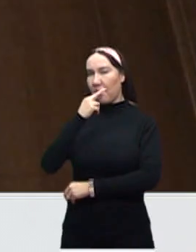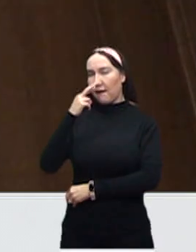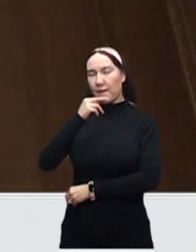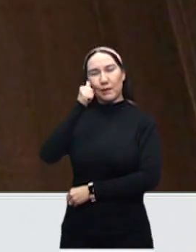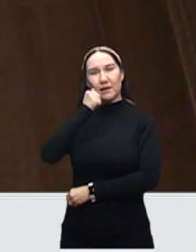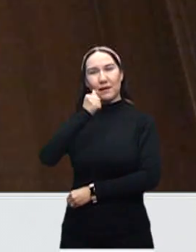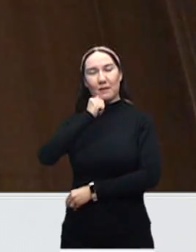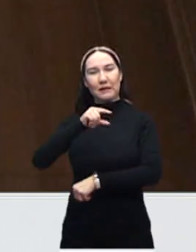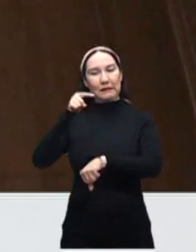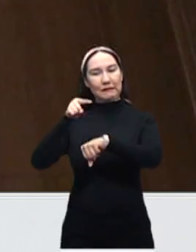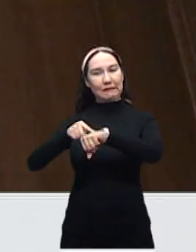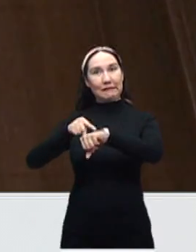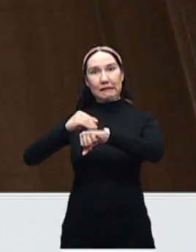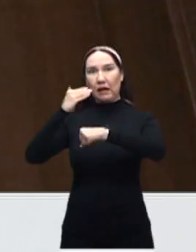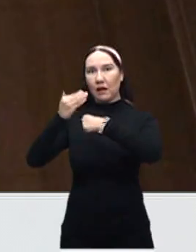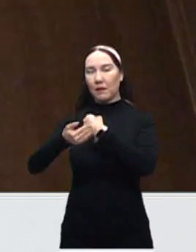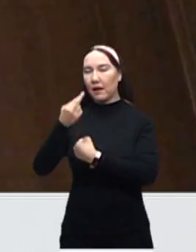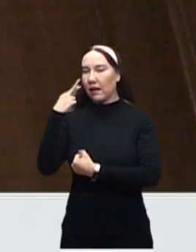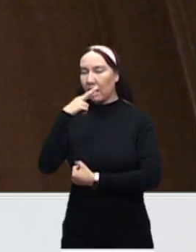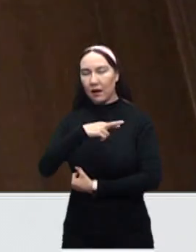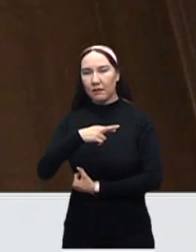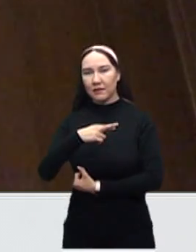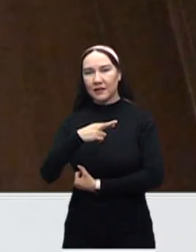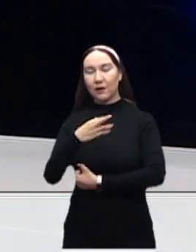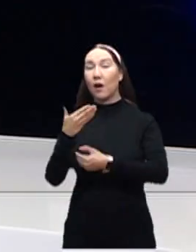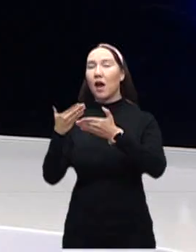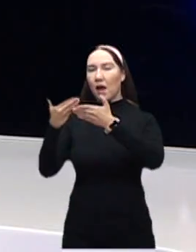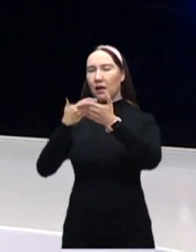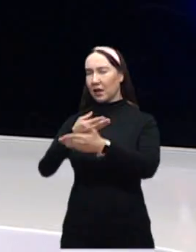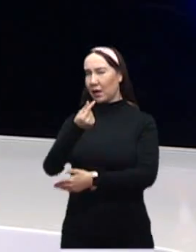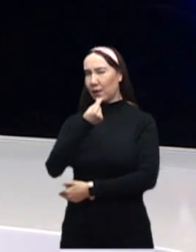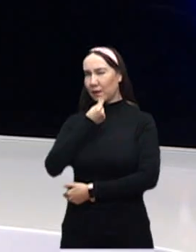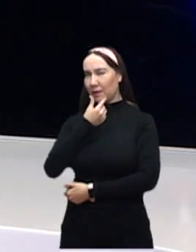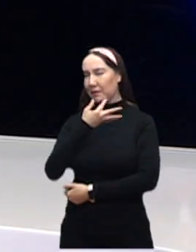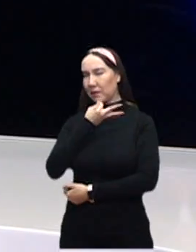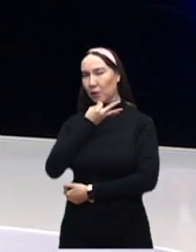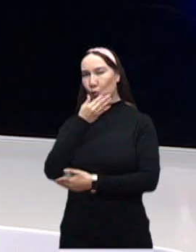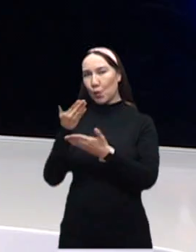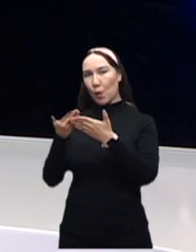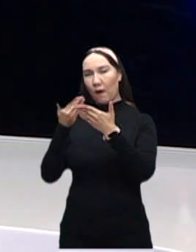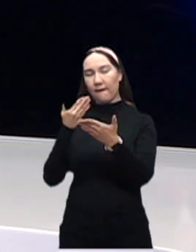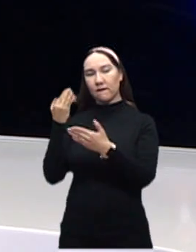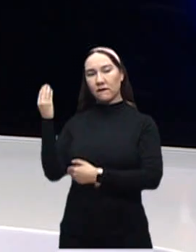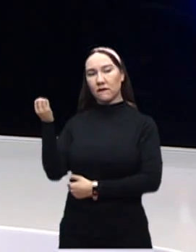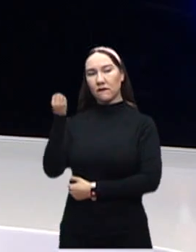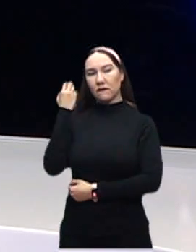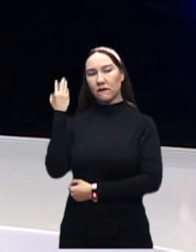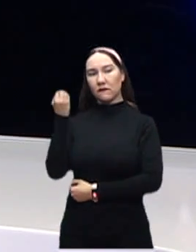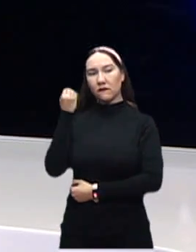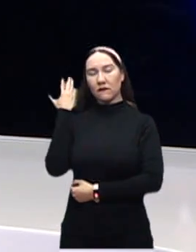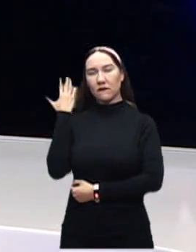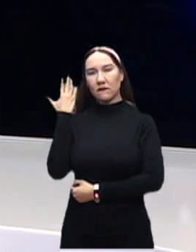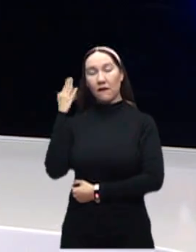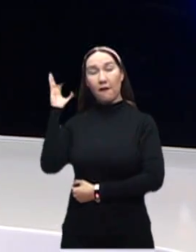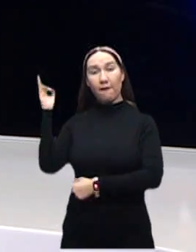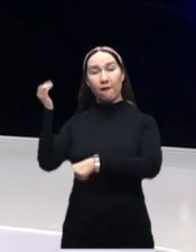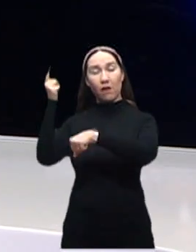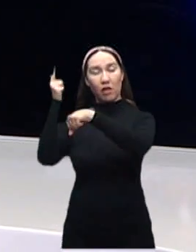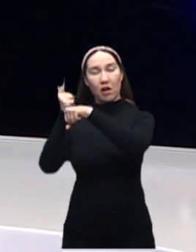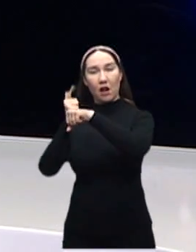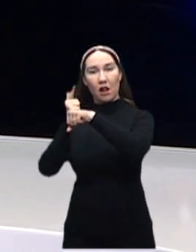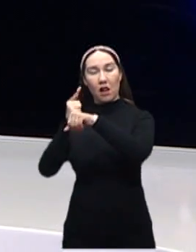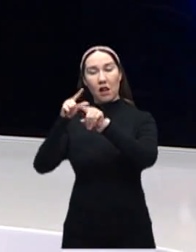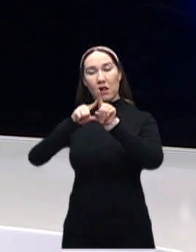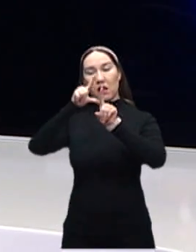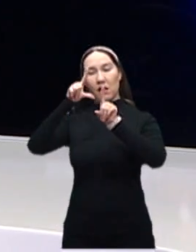se nos va el tiempo volando, doctor, y hace unos minutos prácticamente en la rueda de prensa de la Federación, la rueda de prensa